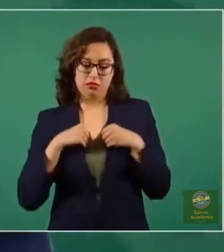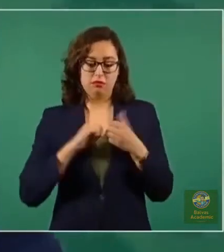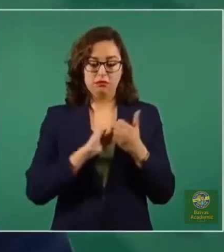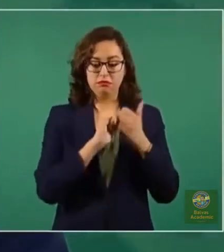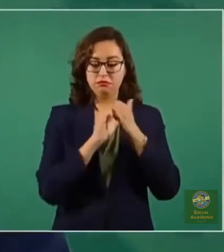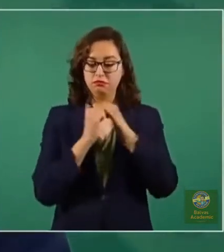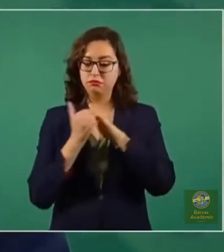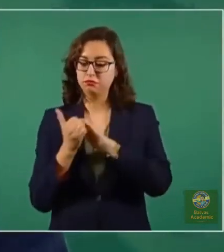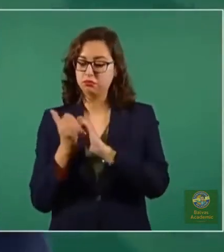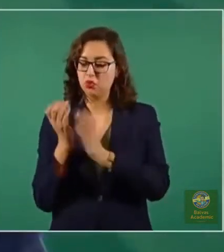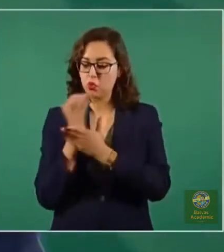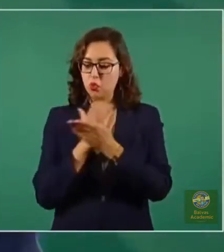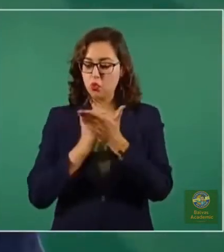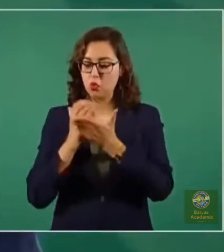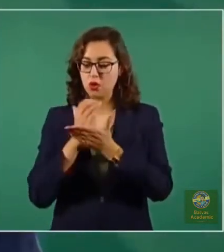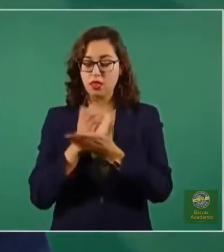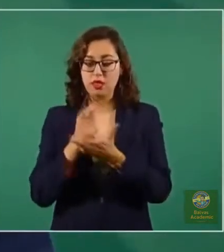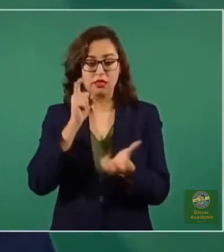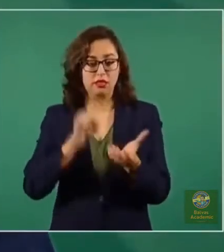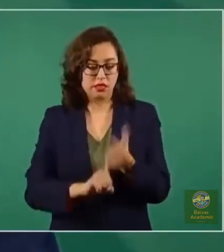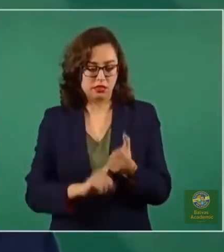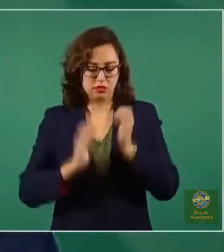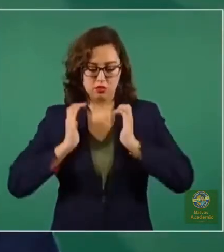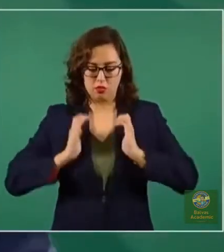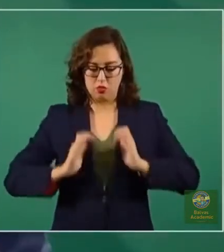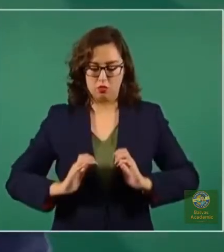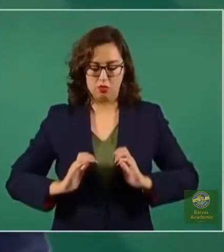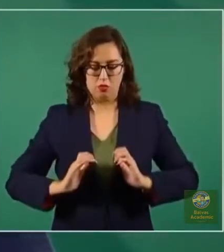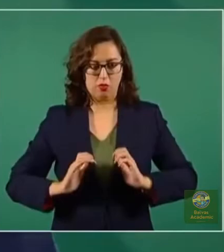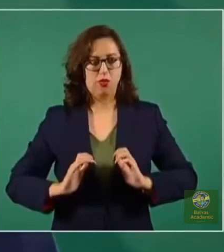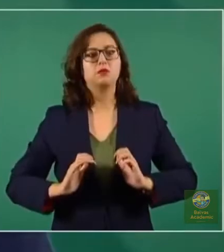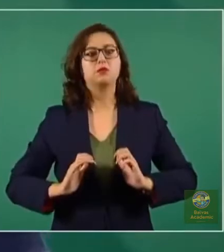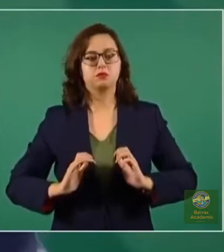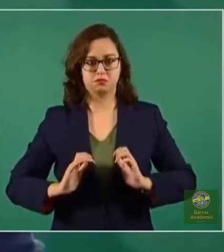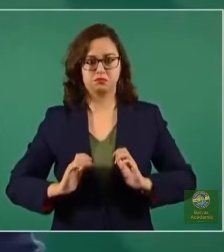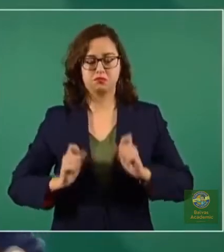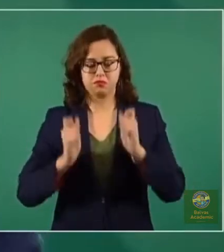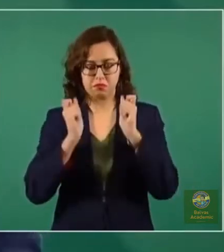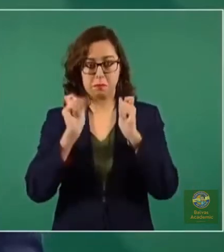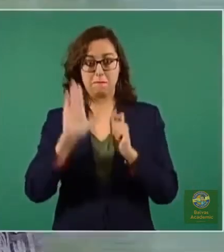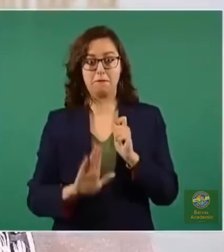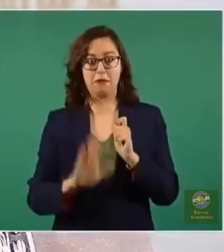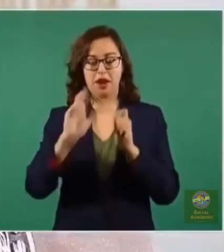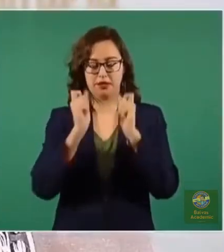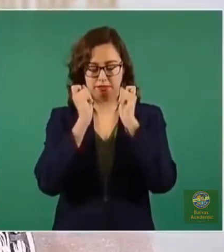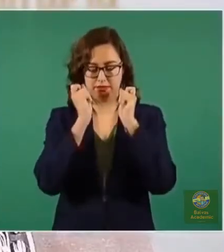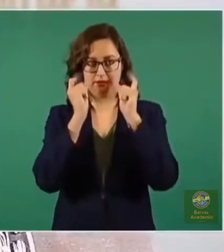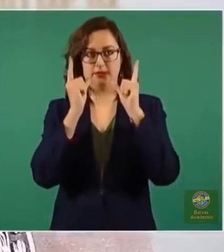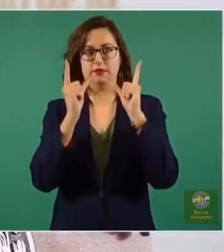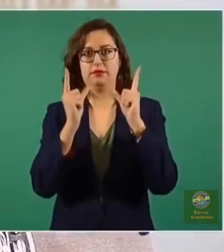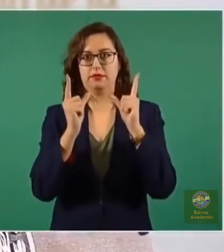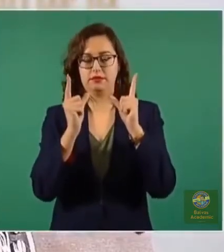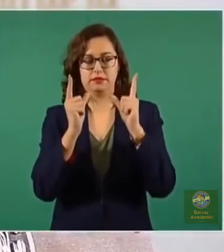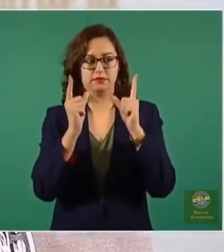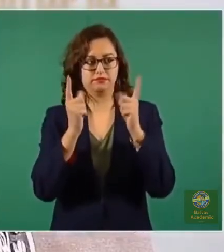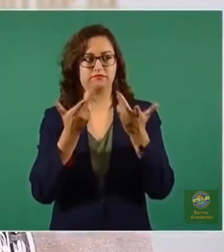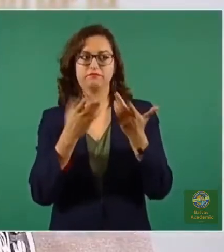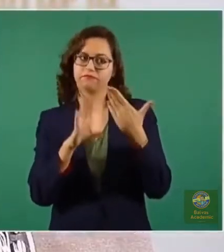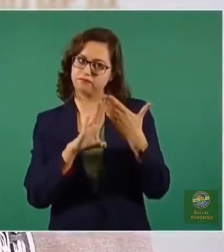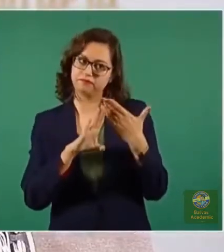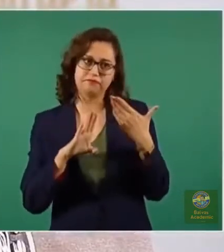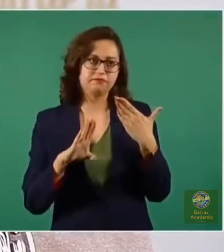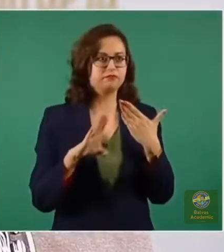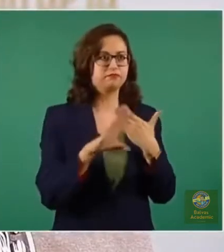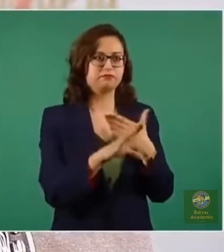fundamental provocar que el cuerpo reaccione ante las sustancias que se ponen